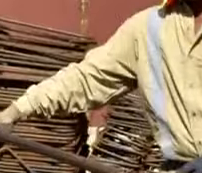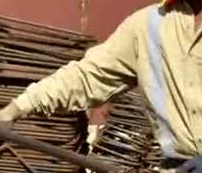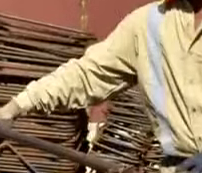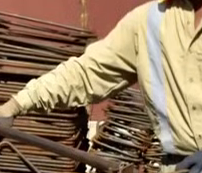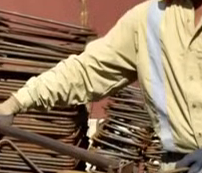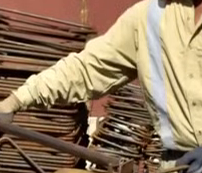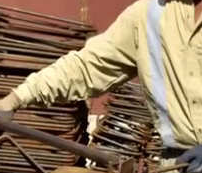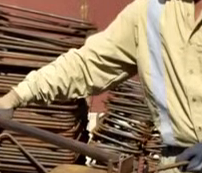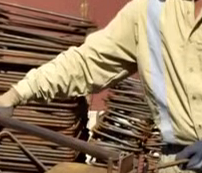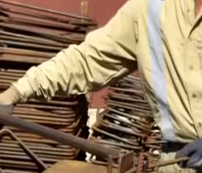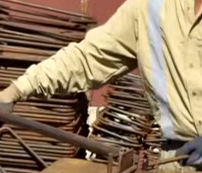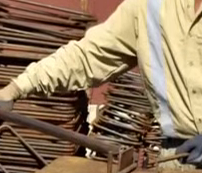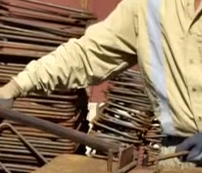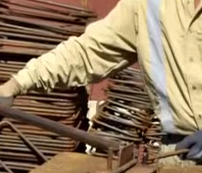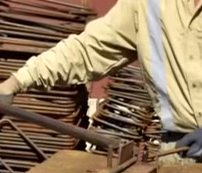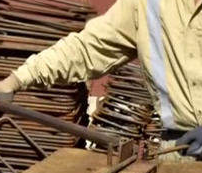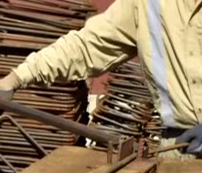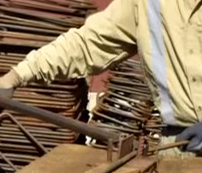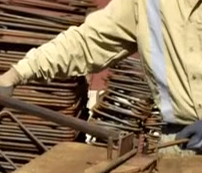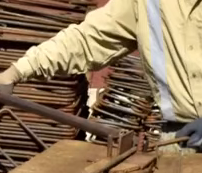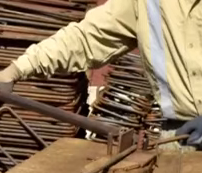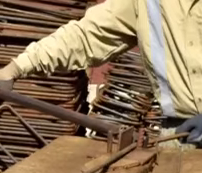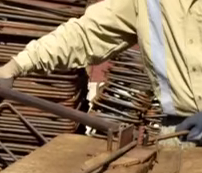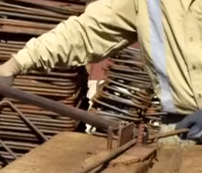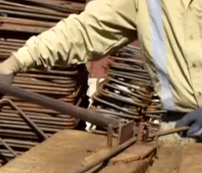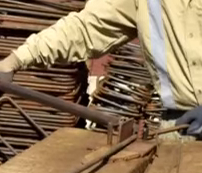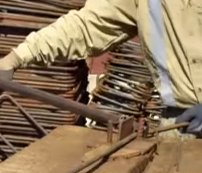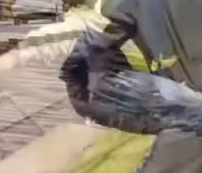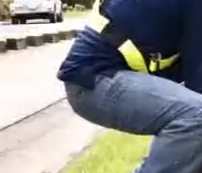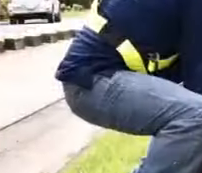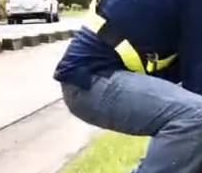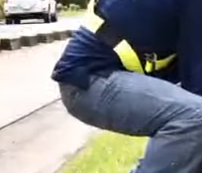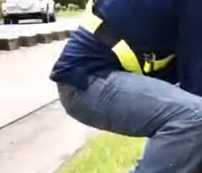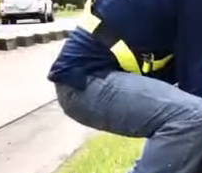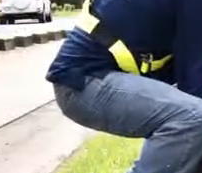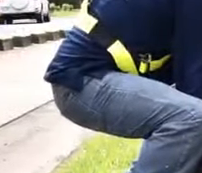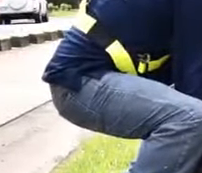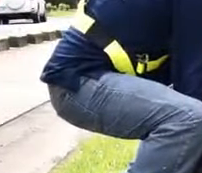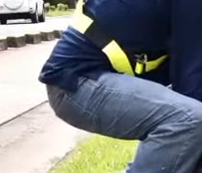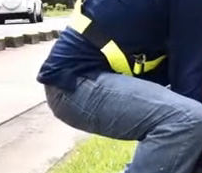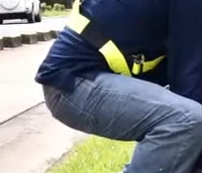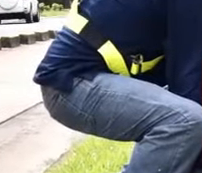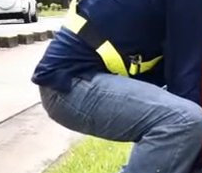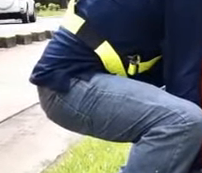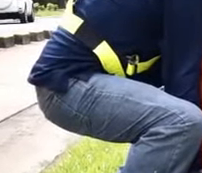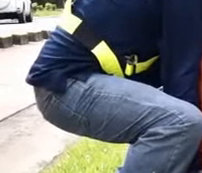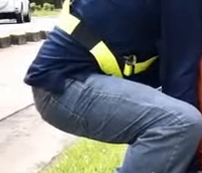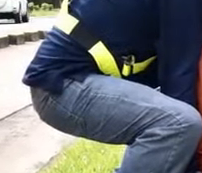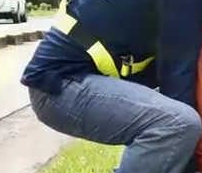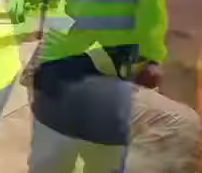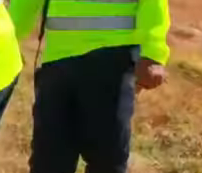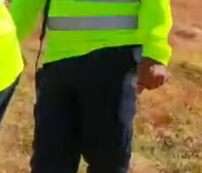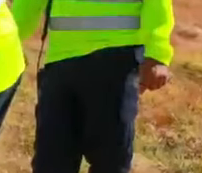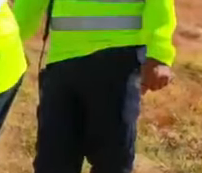La seguridad y salud en el trabajo se encarga de anticipar e identificar los peligros y de evaluar y controlar los riesgos en el lugar